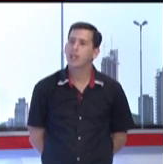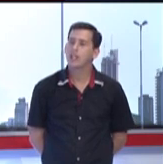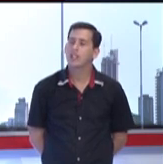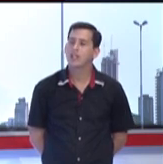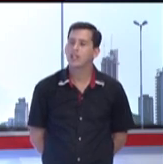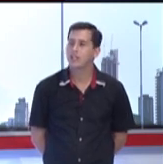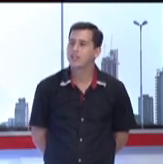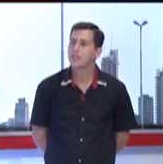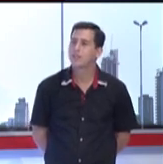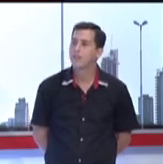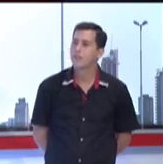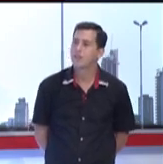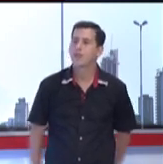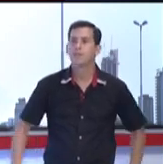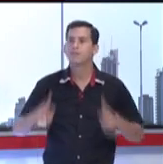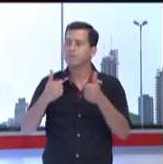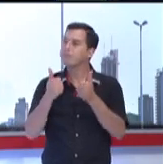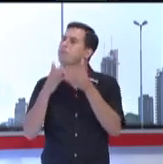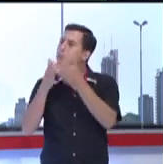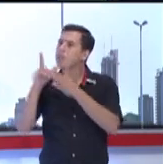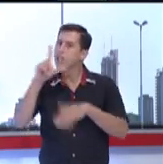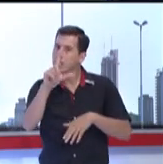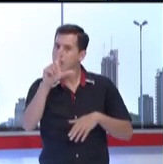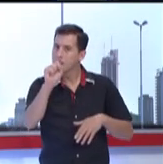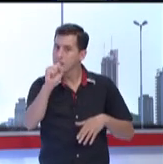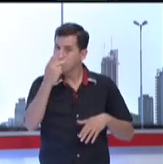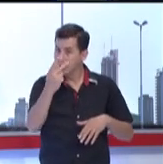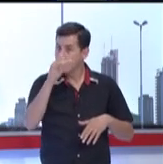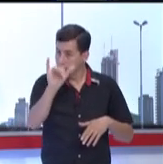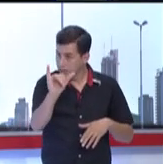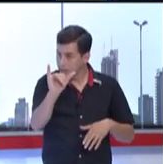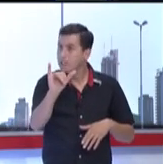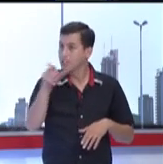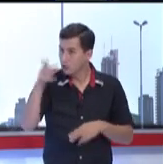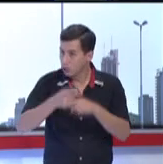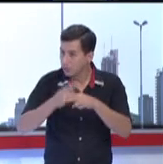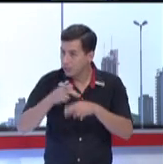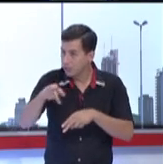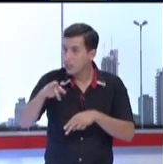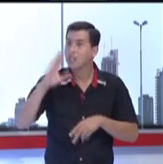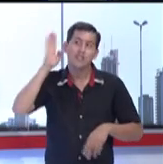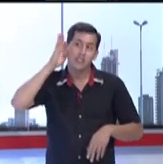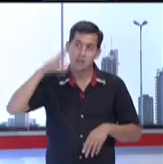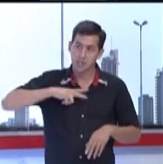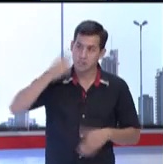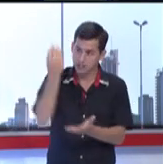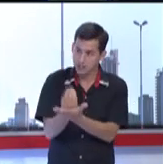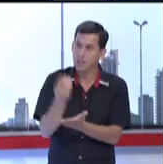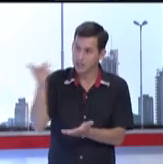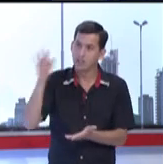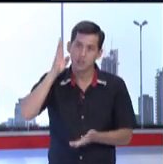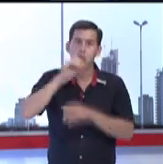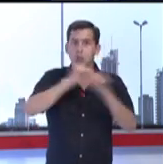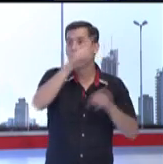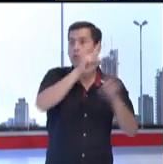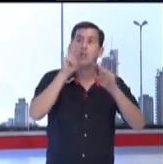pueden ahí acceder. LSPI, entonces, en las redes sociales. Ahí las personas pueden encontrarse